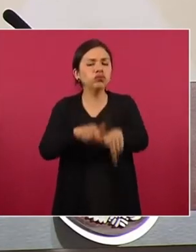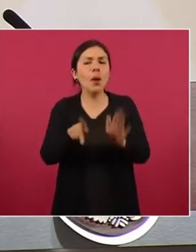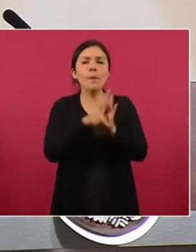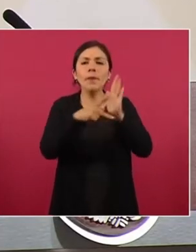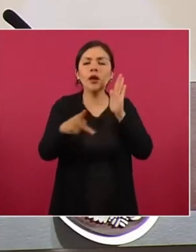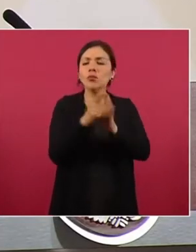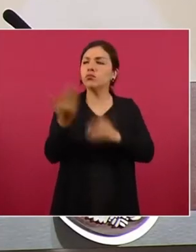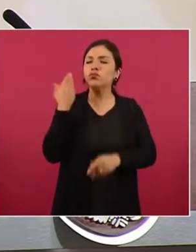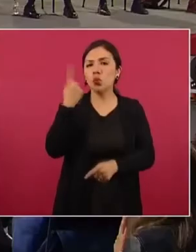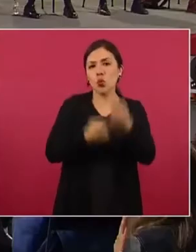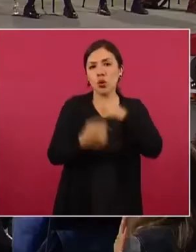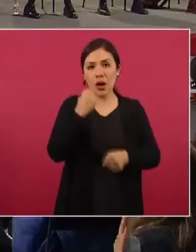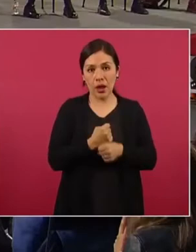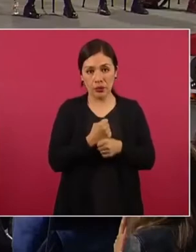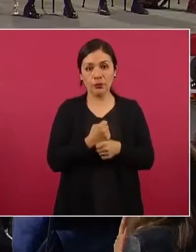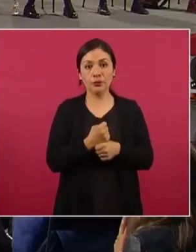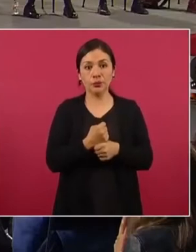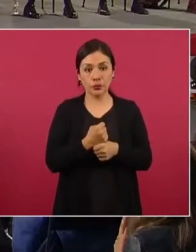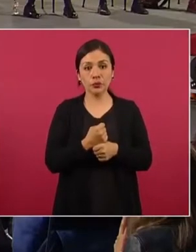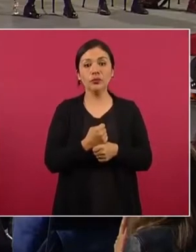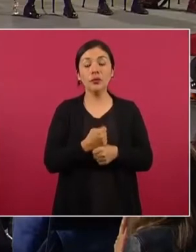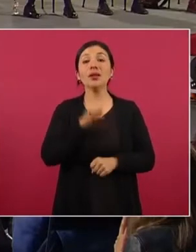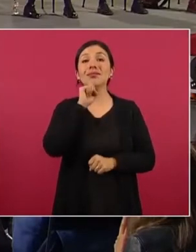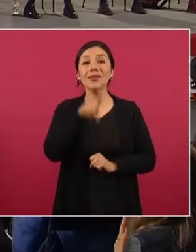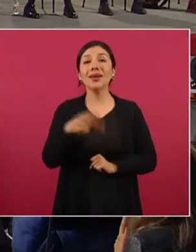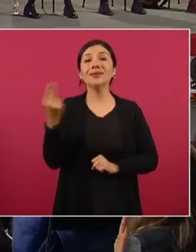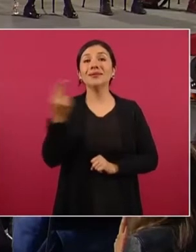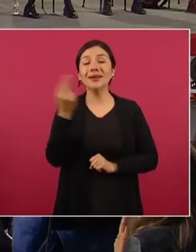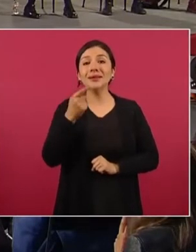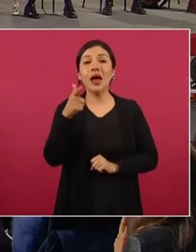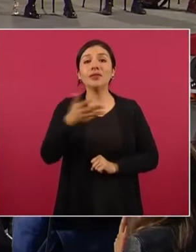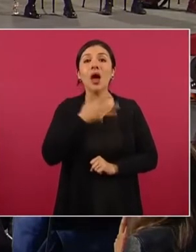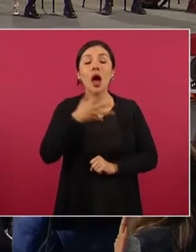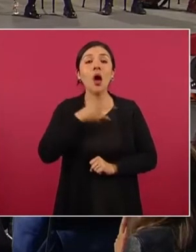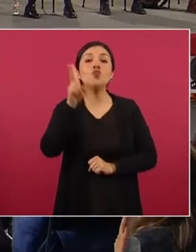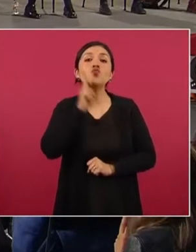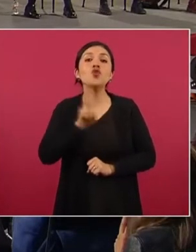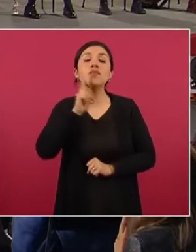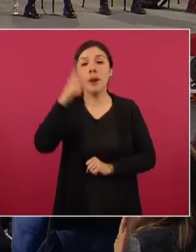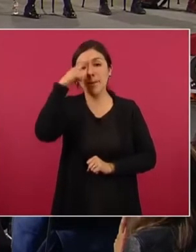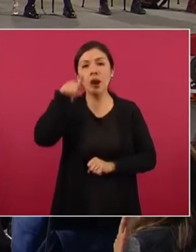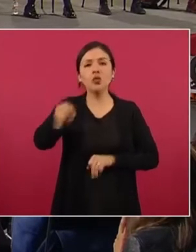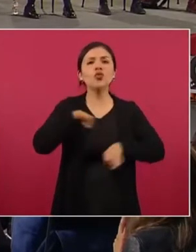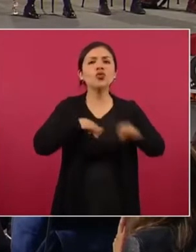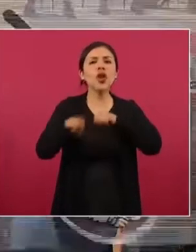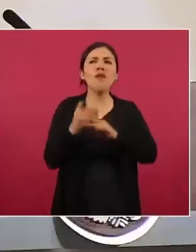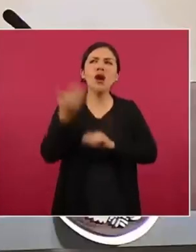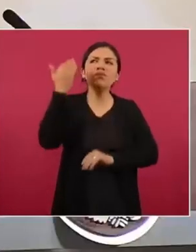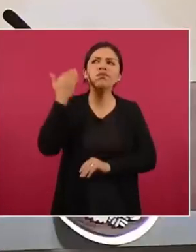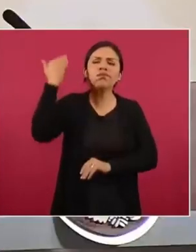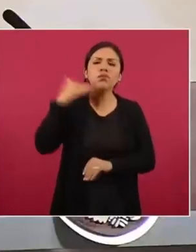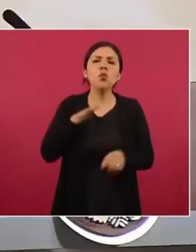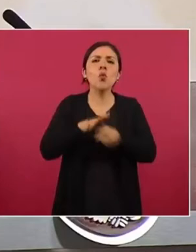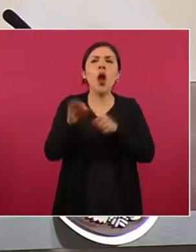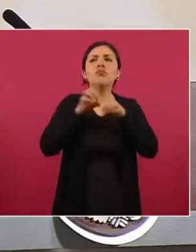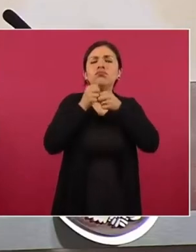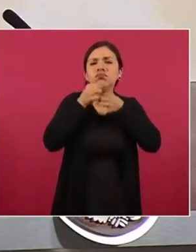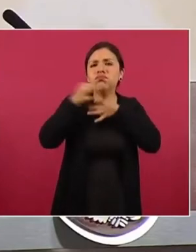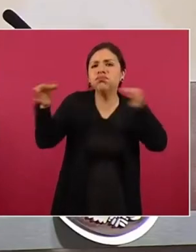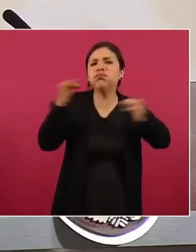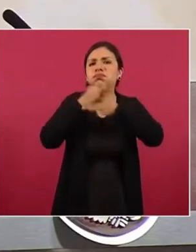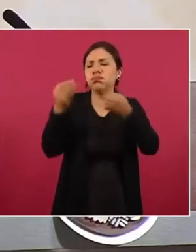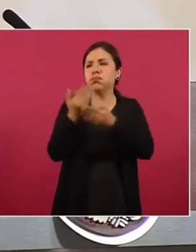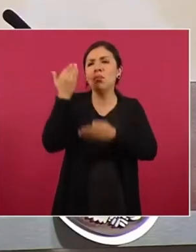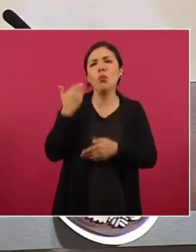en el último año. También se requiere contar con evidencia del trabajo realizado y publicado en los últimos 12